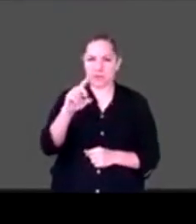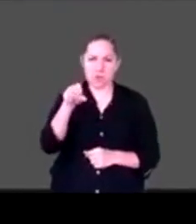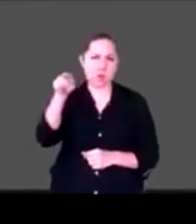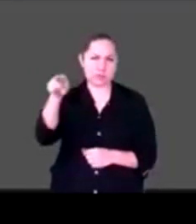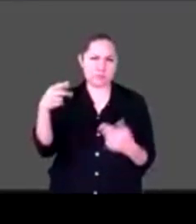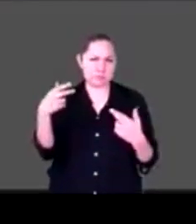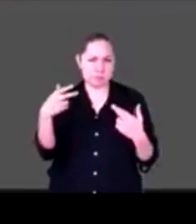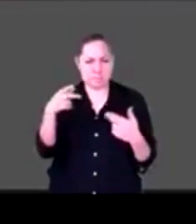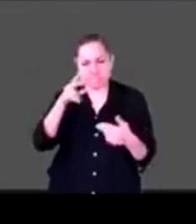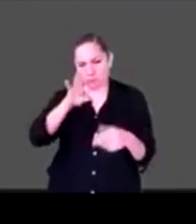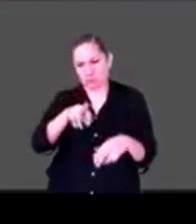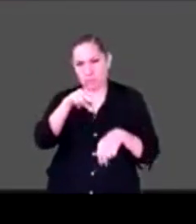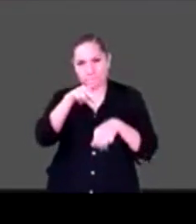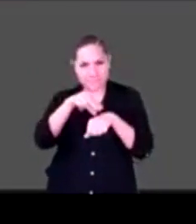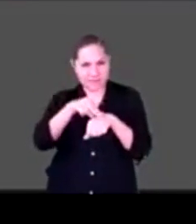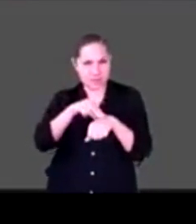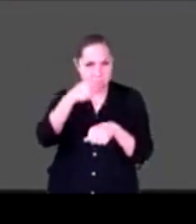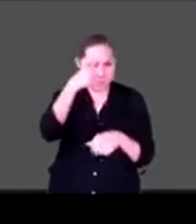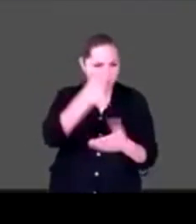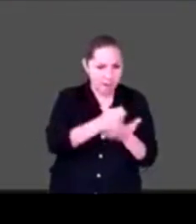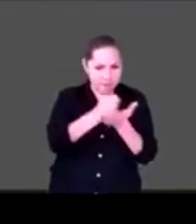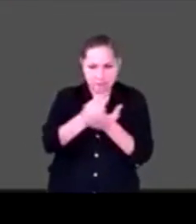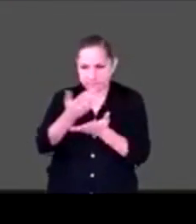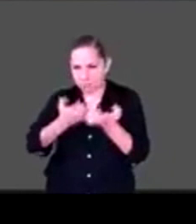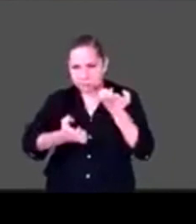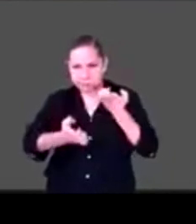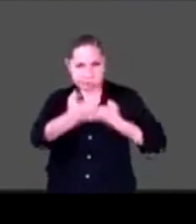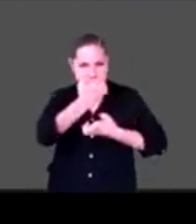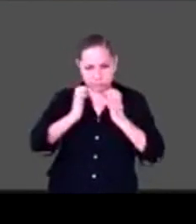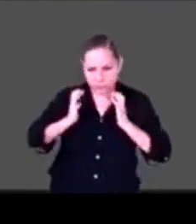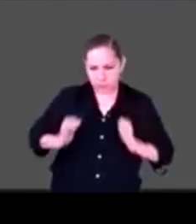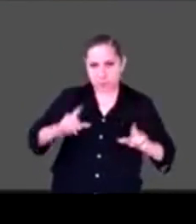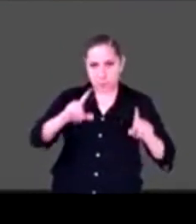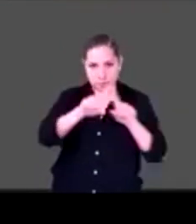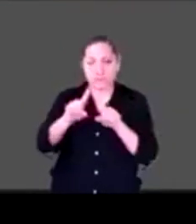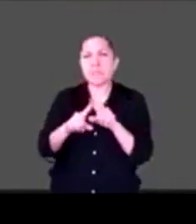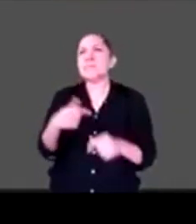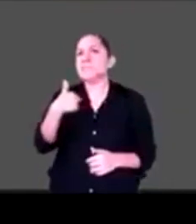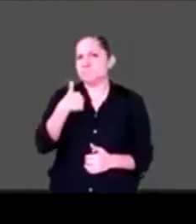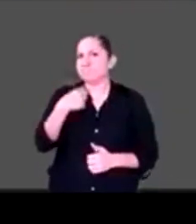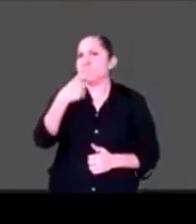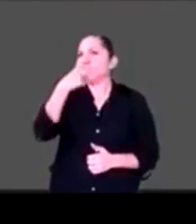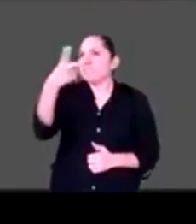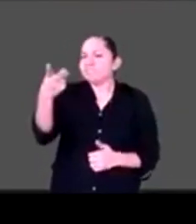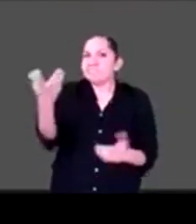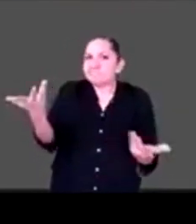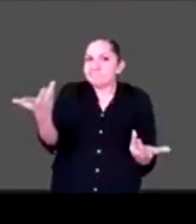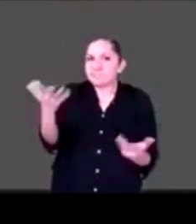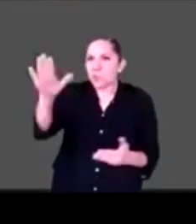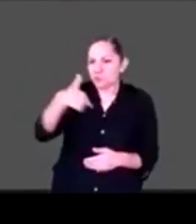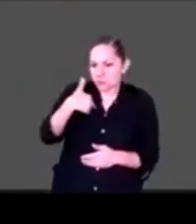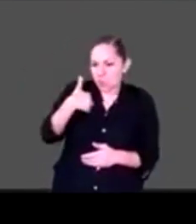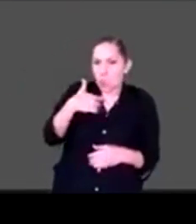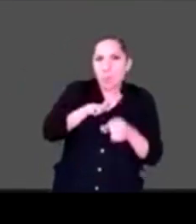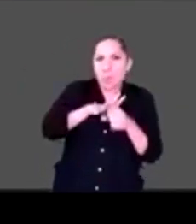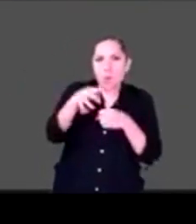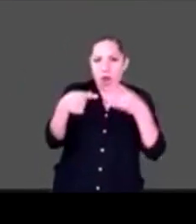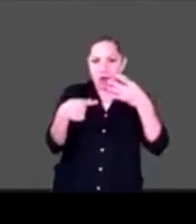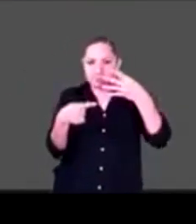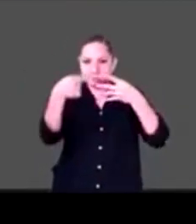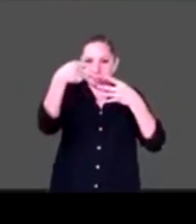Y le dije, oye, médico Pichardo, pues yo en cuál estoy? Yo veo la vulnerabilidad frente al COVID y pues no estoy en ninguna